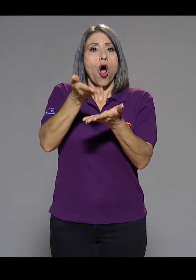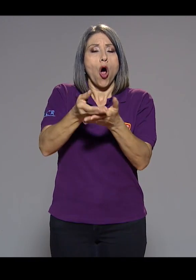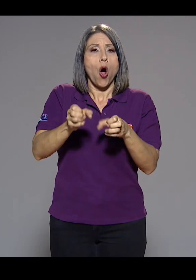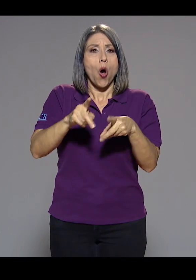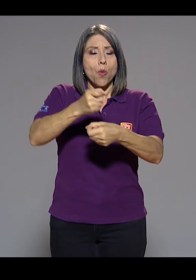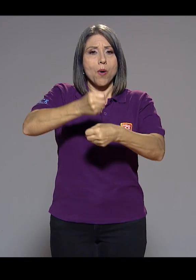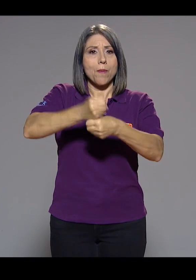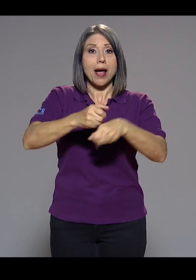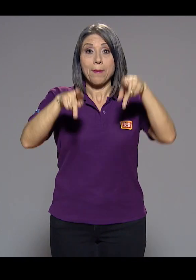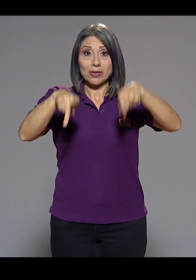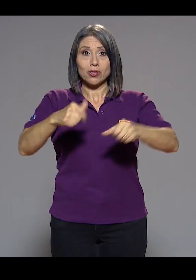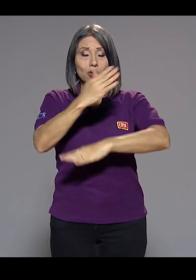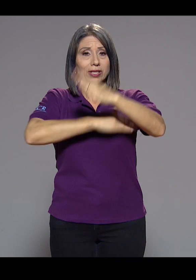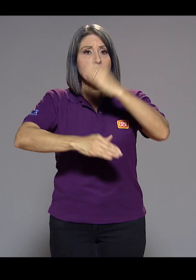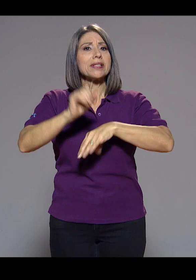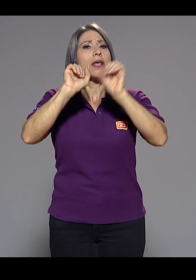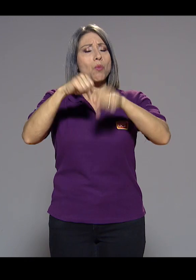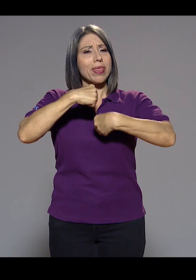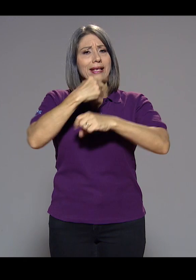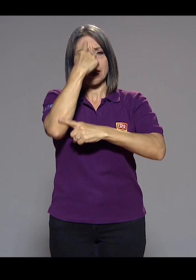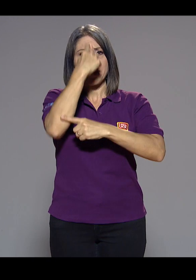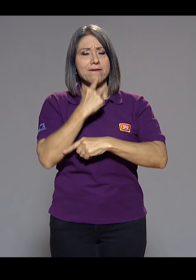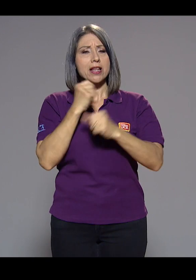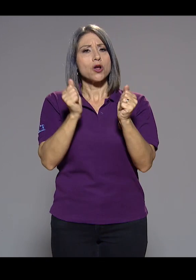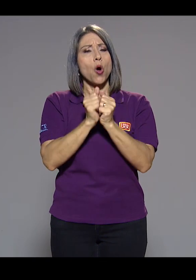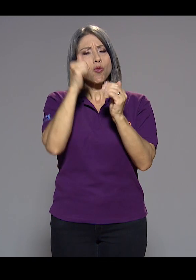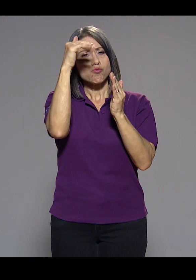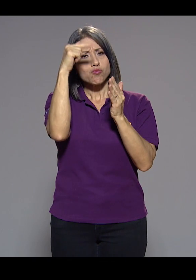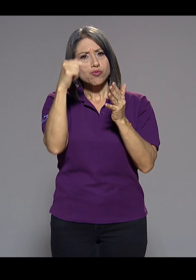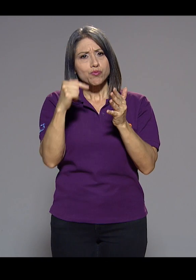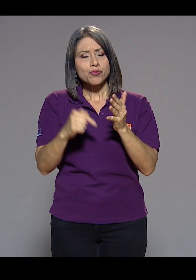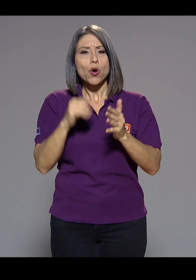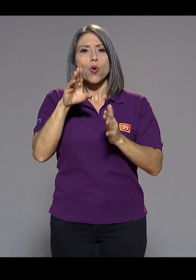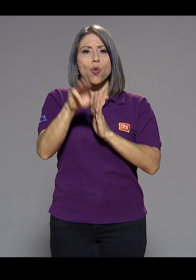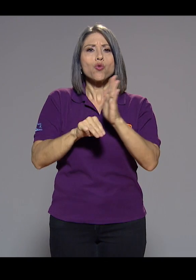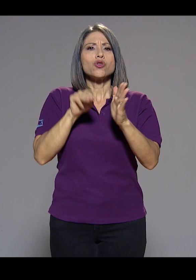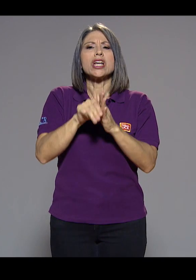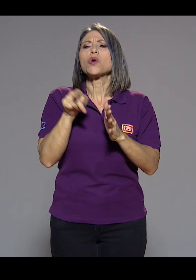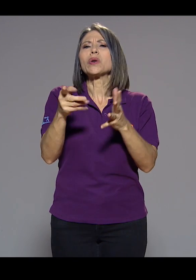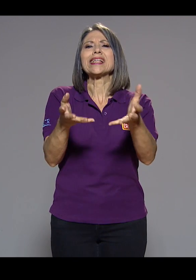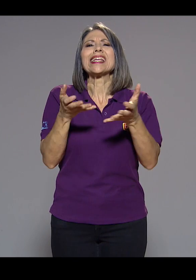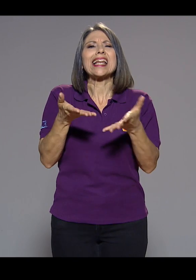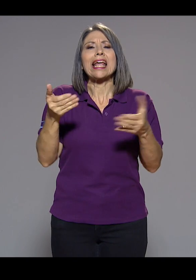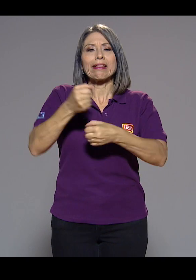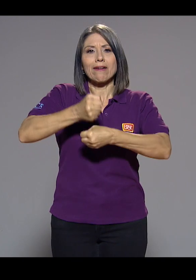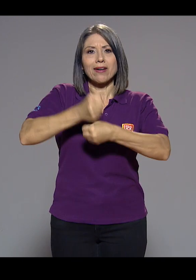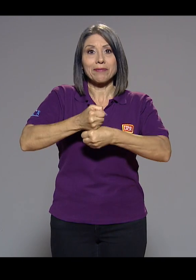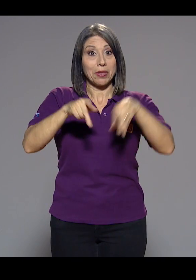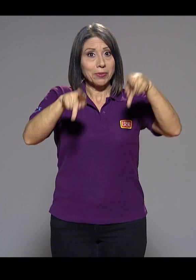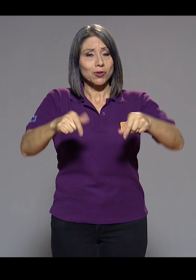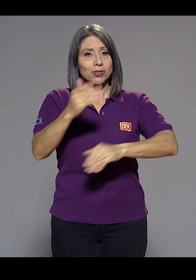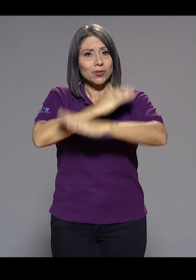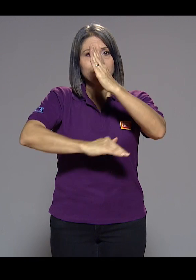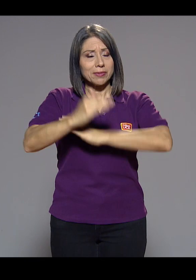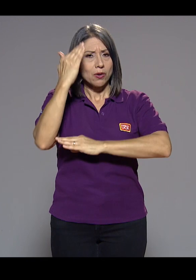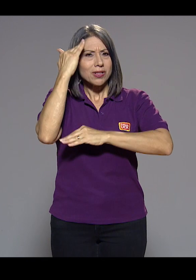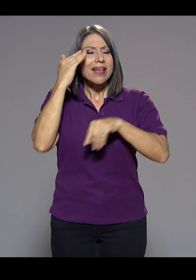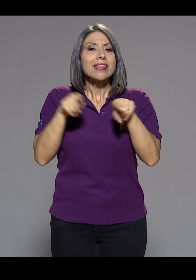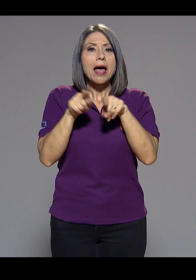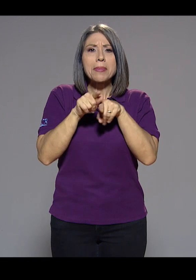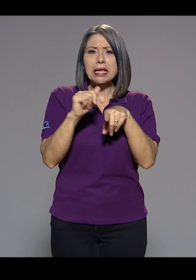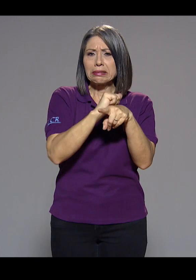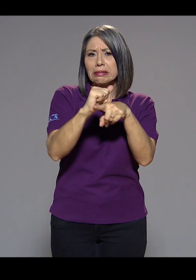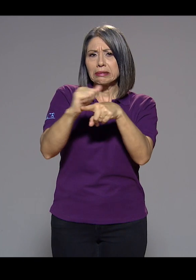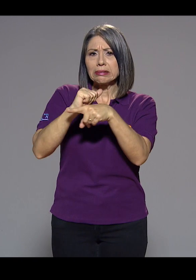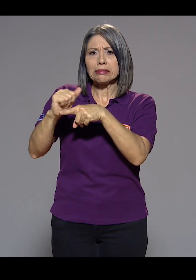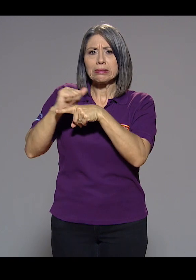un perfil con su currículum y aspiraciones. Así, las personas con discapacidad cognitiva también podrán recibir capacitaciones en áreas de